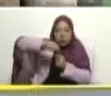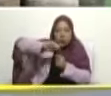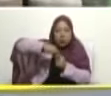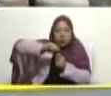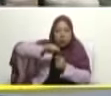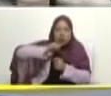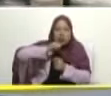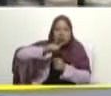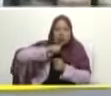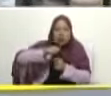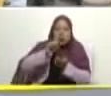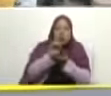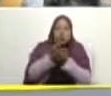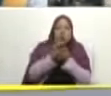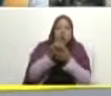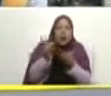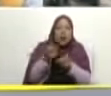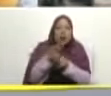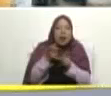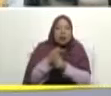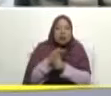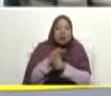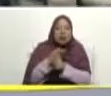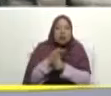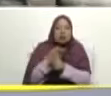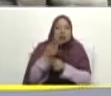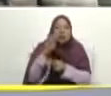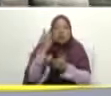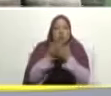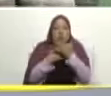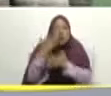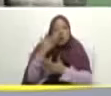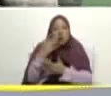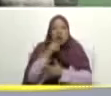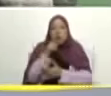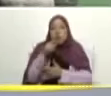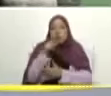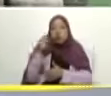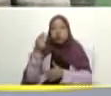tienen fuga de gas están completamente oxidadas